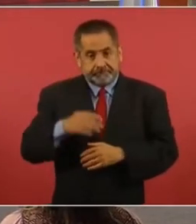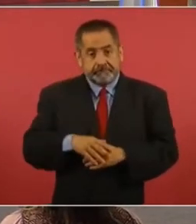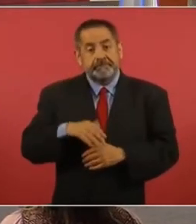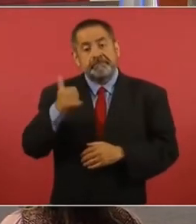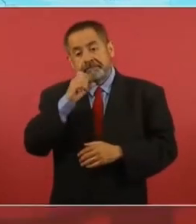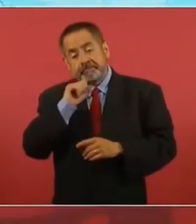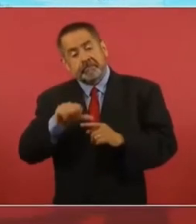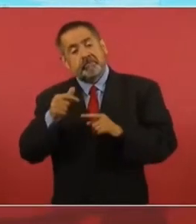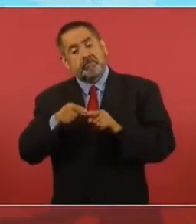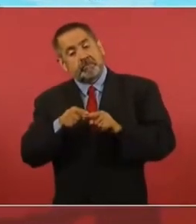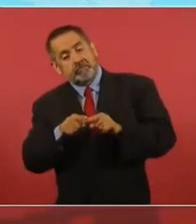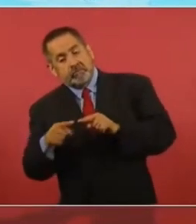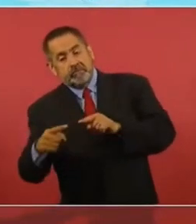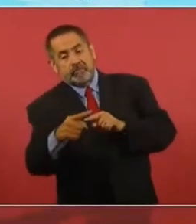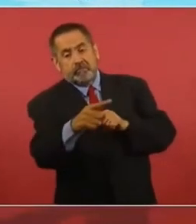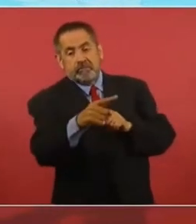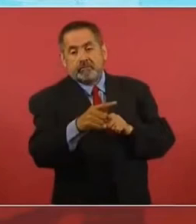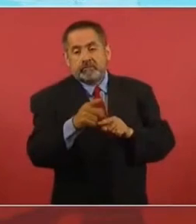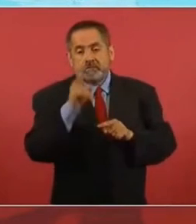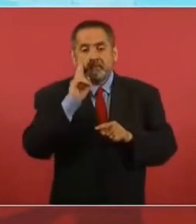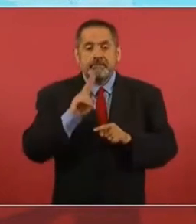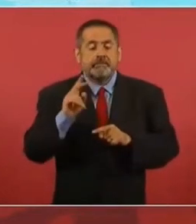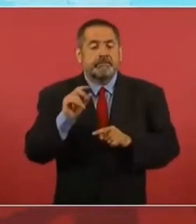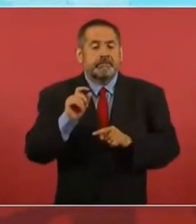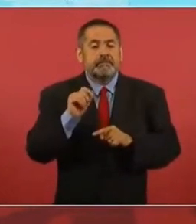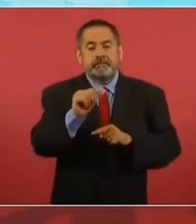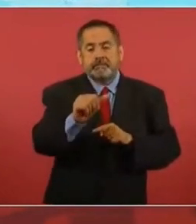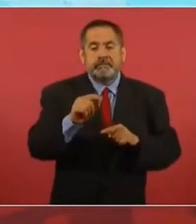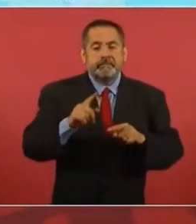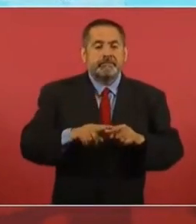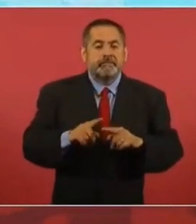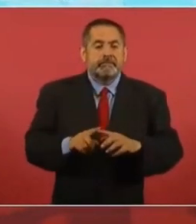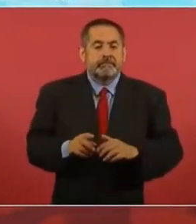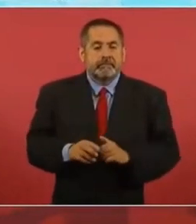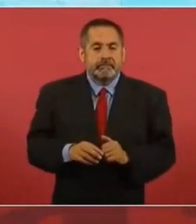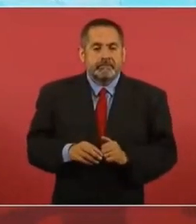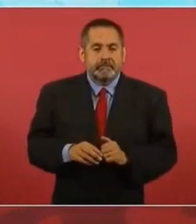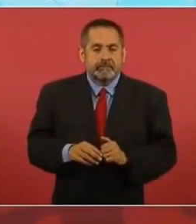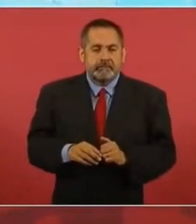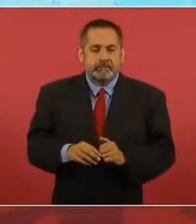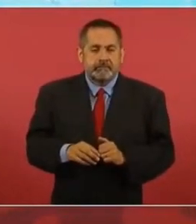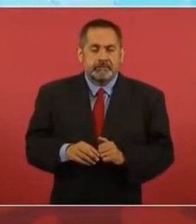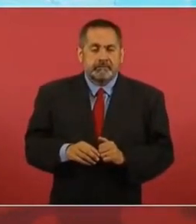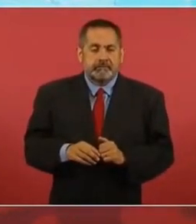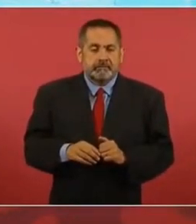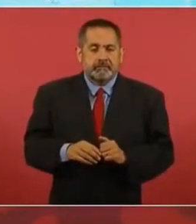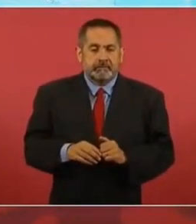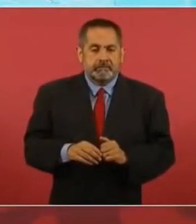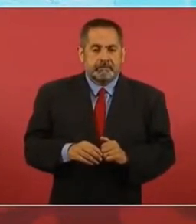de este